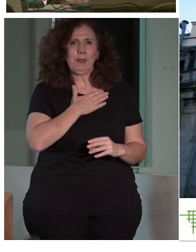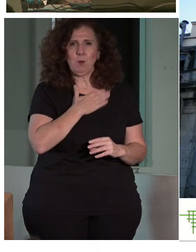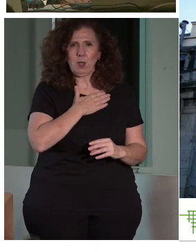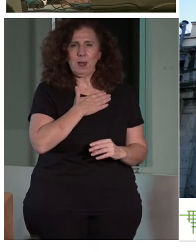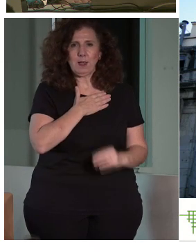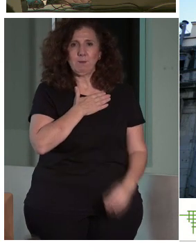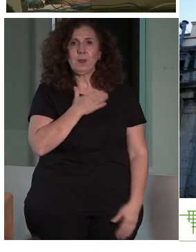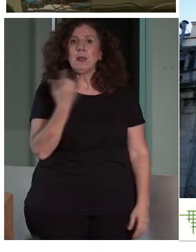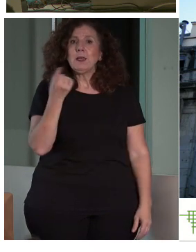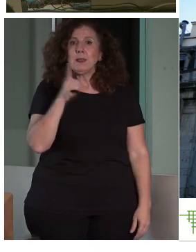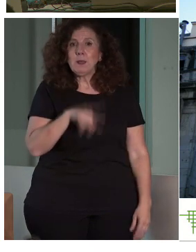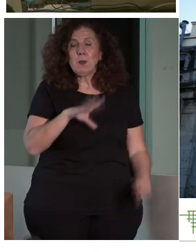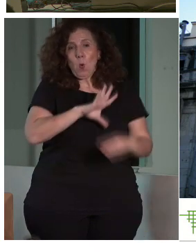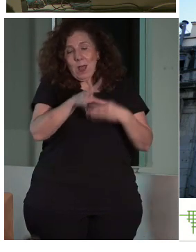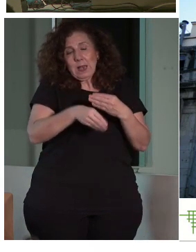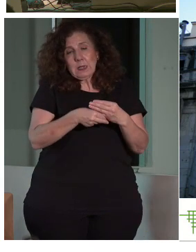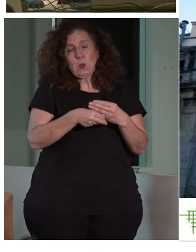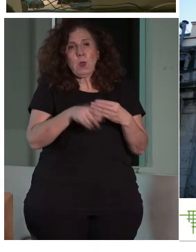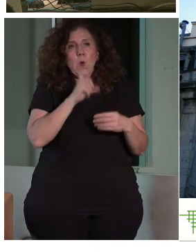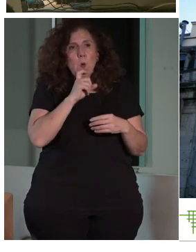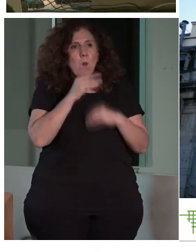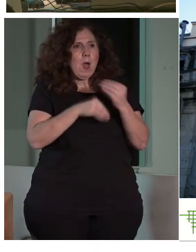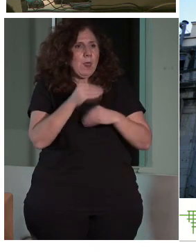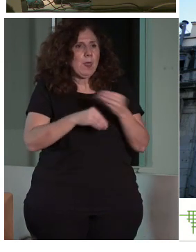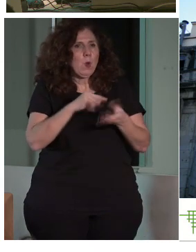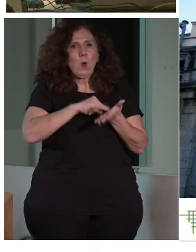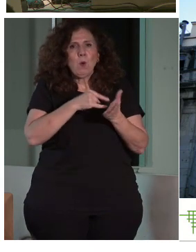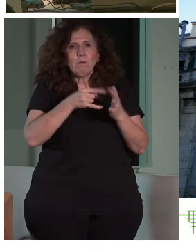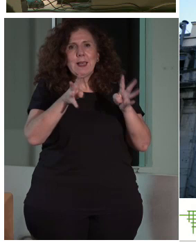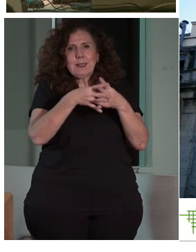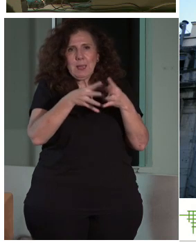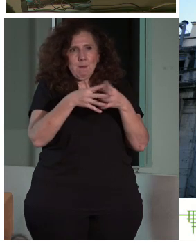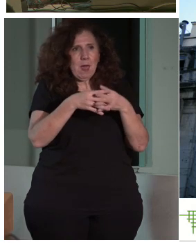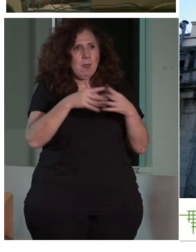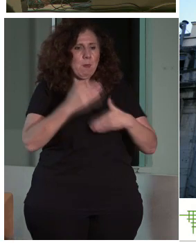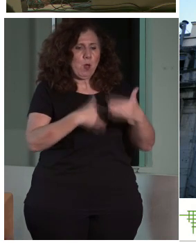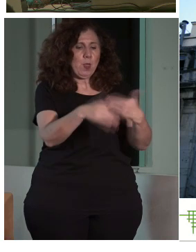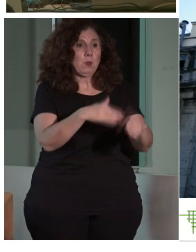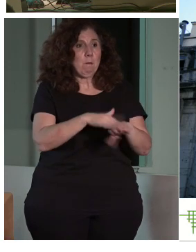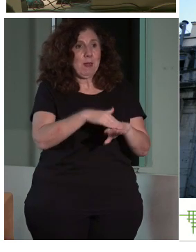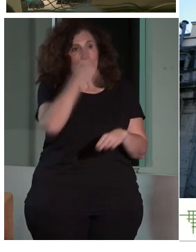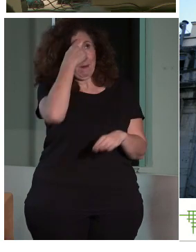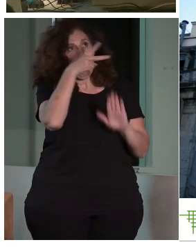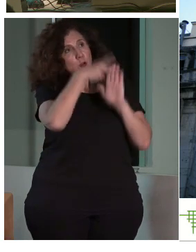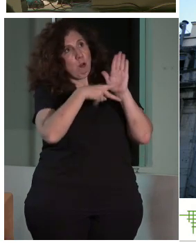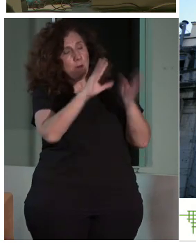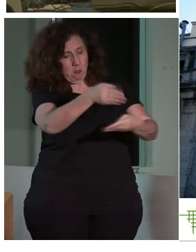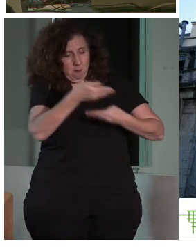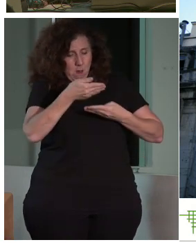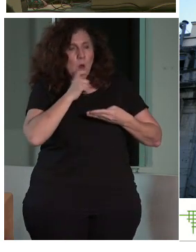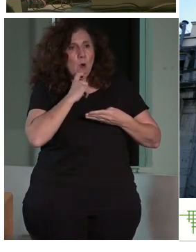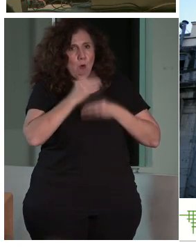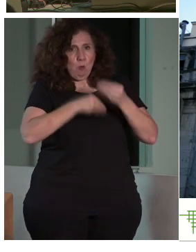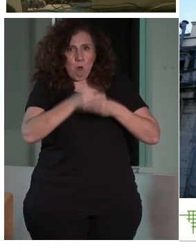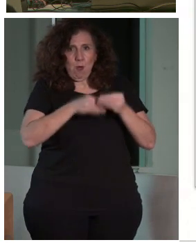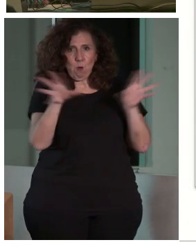Y luego el anejo de eso, un esquema de procesos, que es una herramienta que facilitaba a cualquiera que se enfrente a esta norma, pues, a tener de una forma más